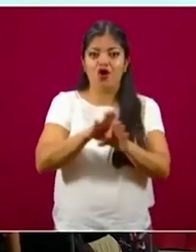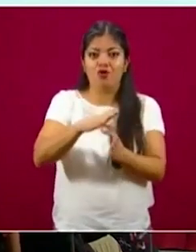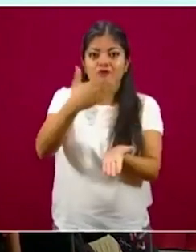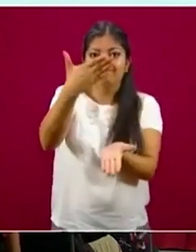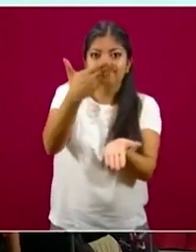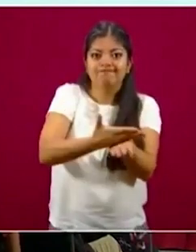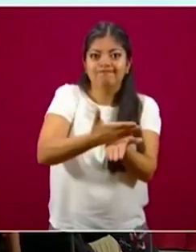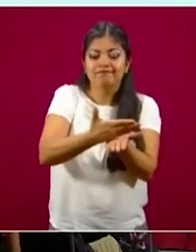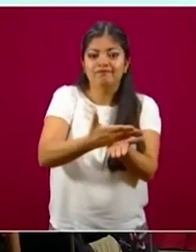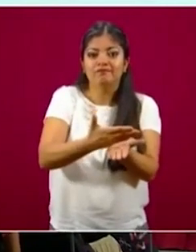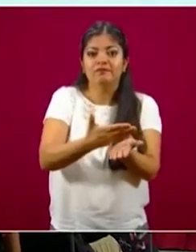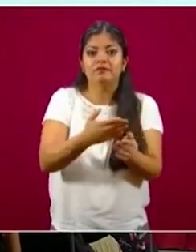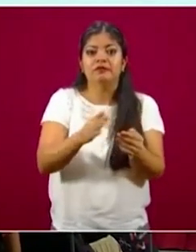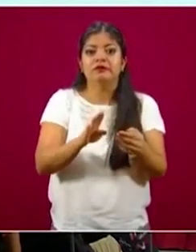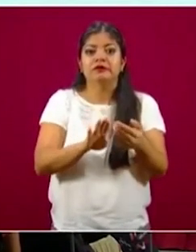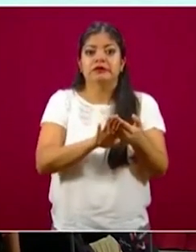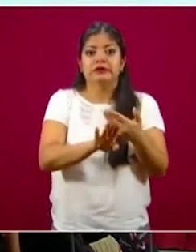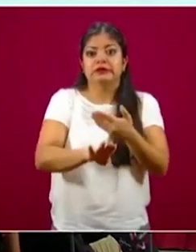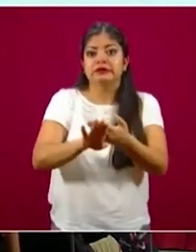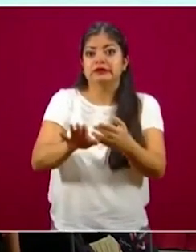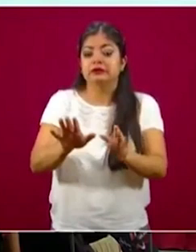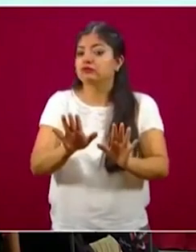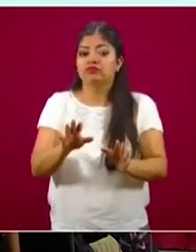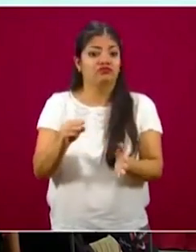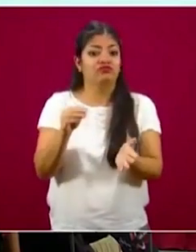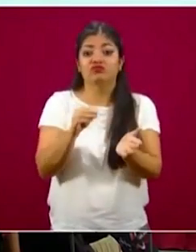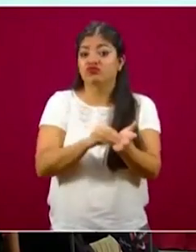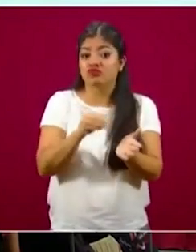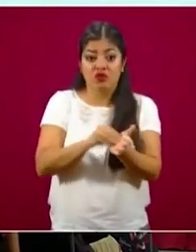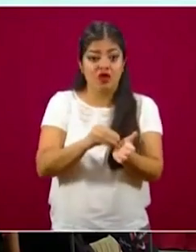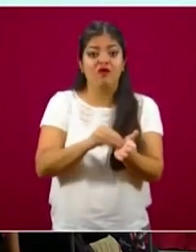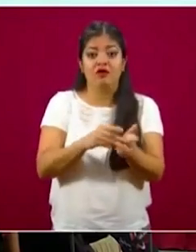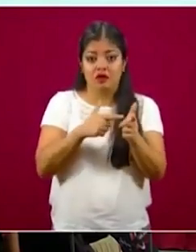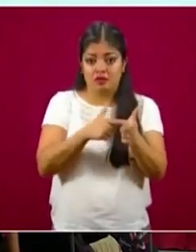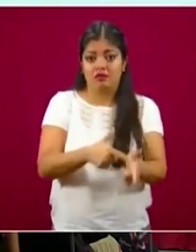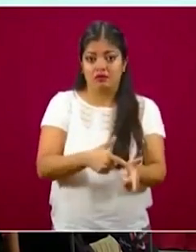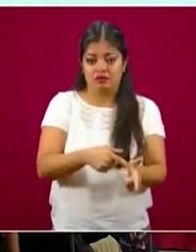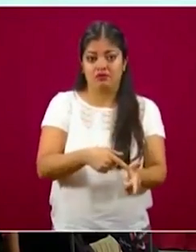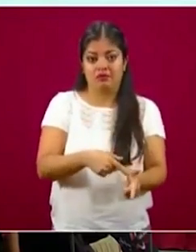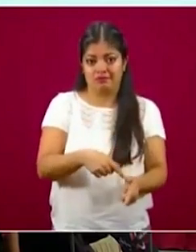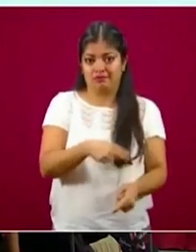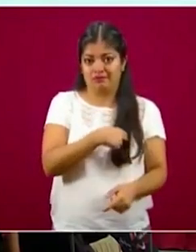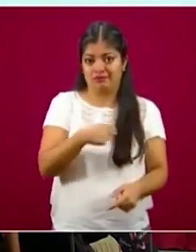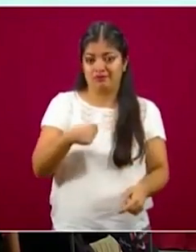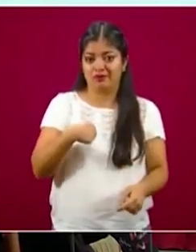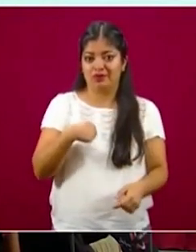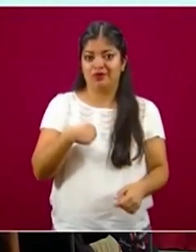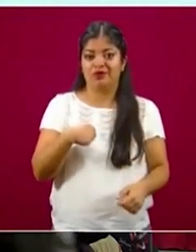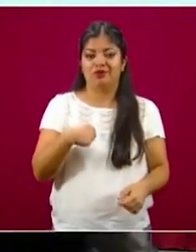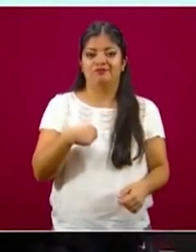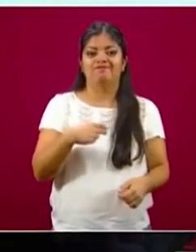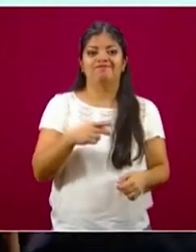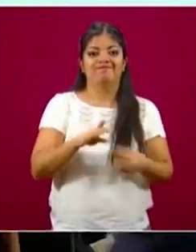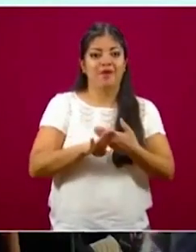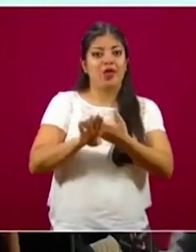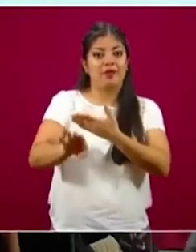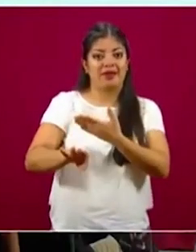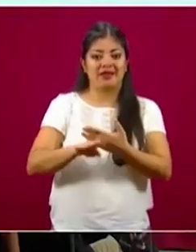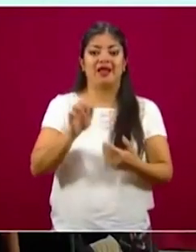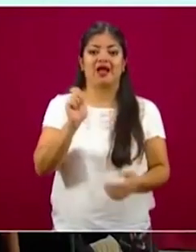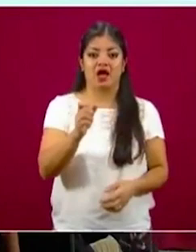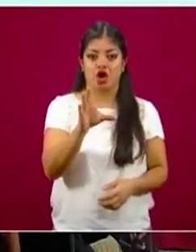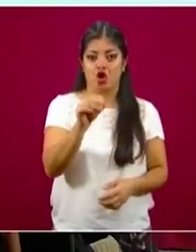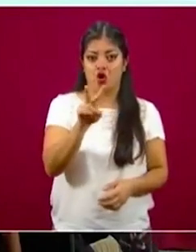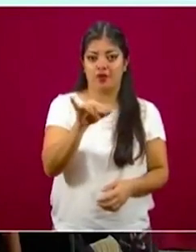necesaria de la movilidad en el espacio público para seguir mitigando la epidemia de COVID,